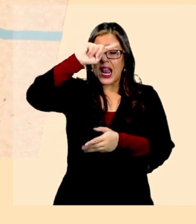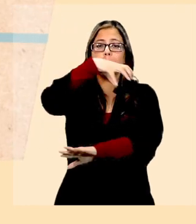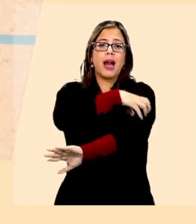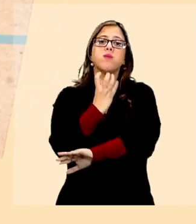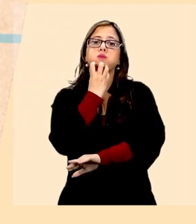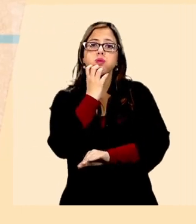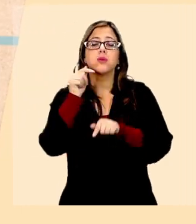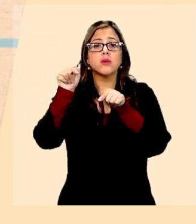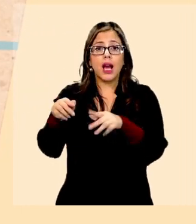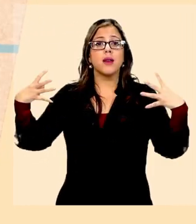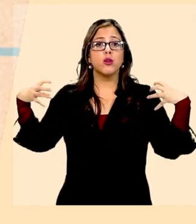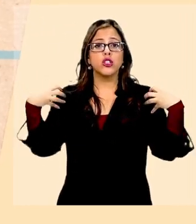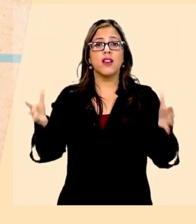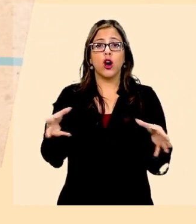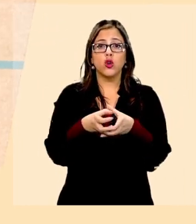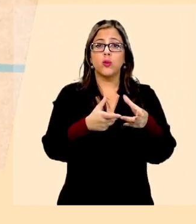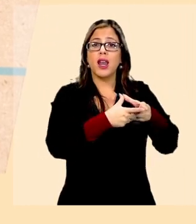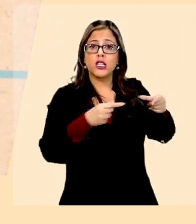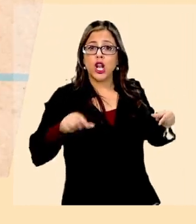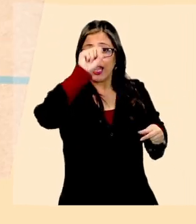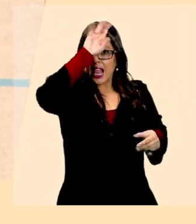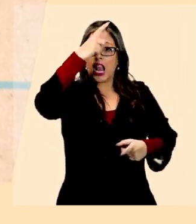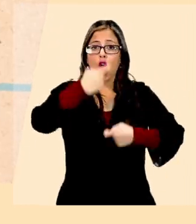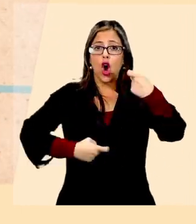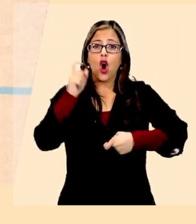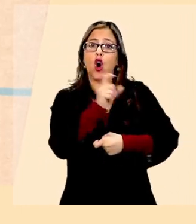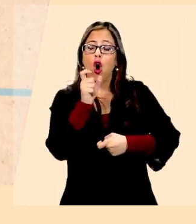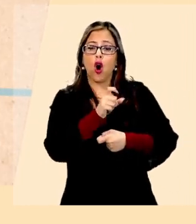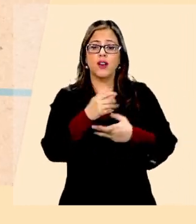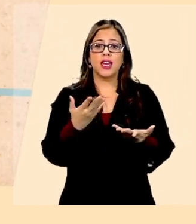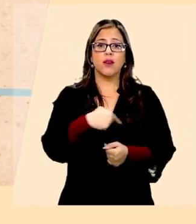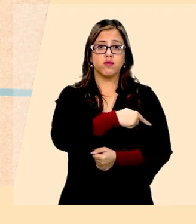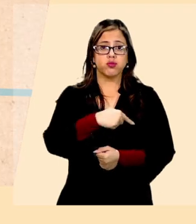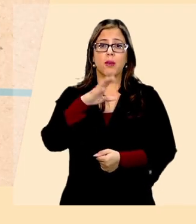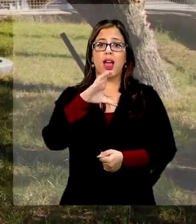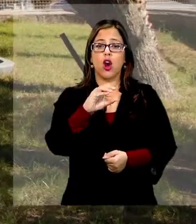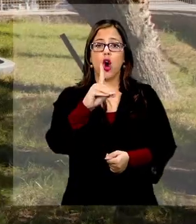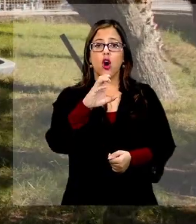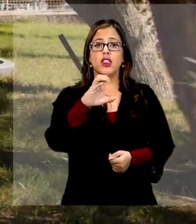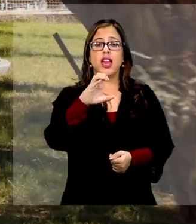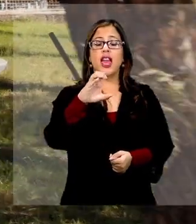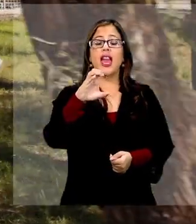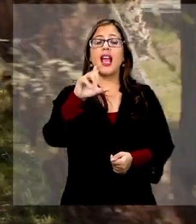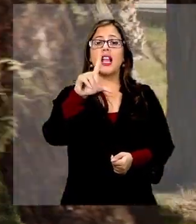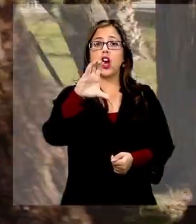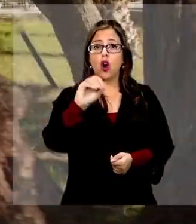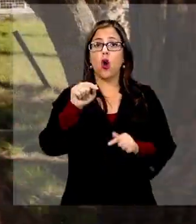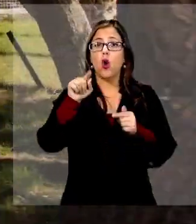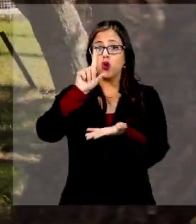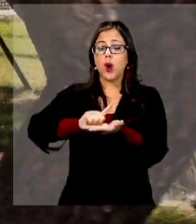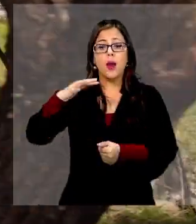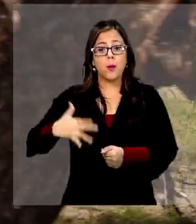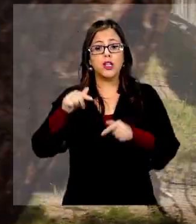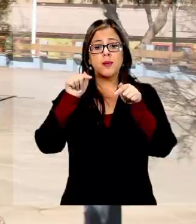Actualmente, su administración está a cargo de la Corporación Nacional del Cobre, conocida por sus siglas CODELCO. Este lugar, tan relevante para